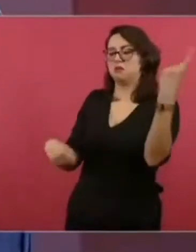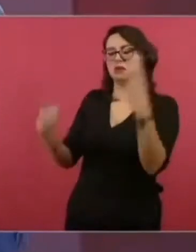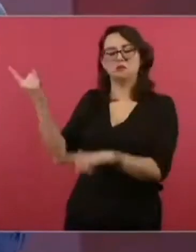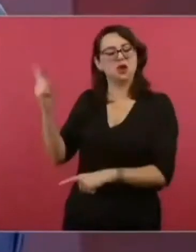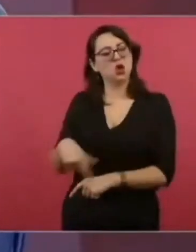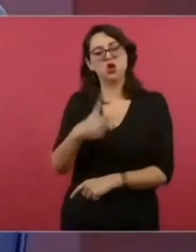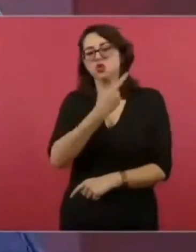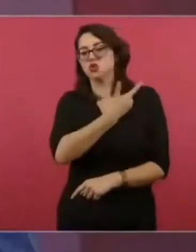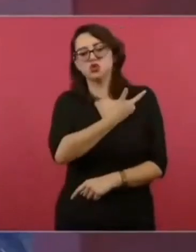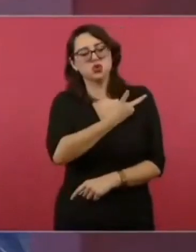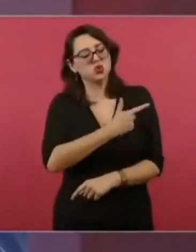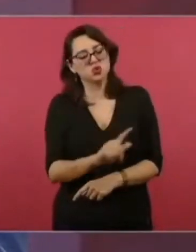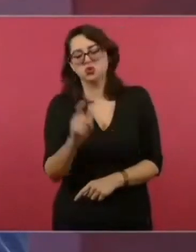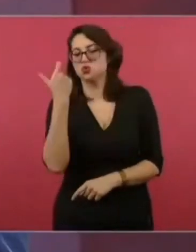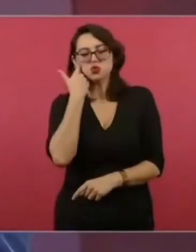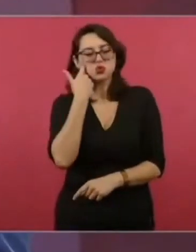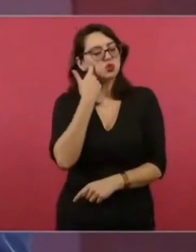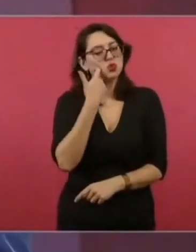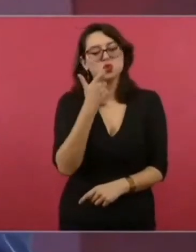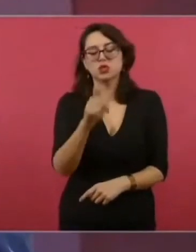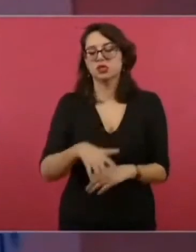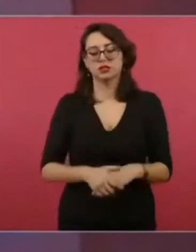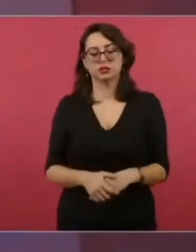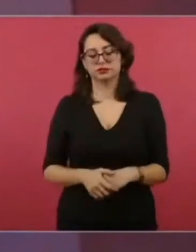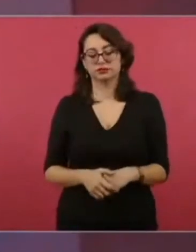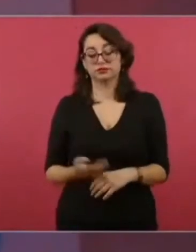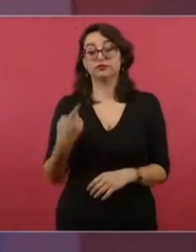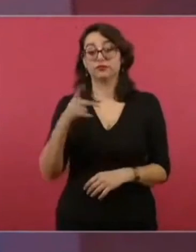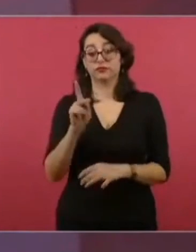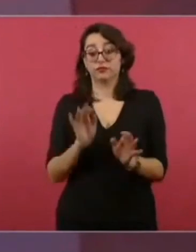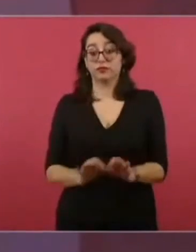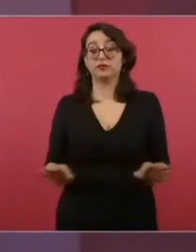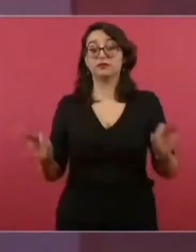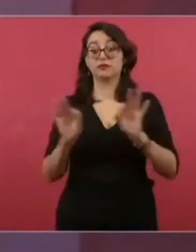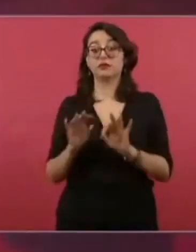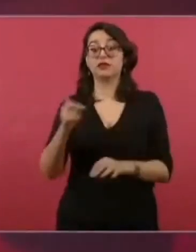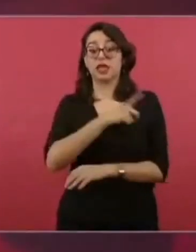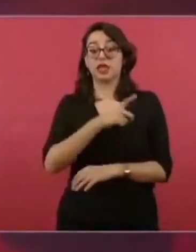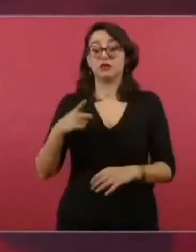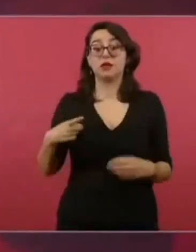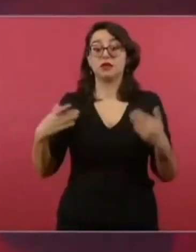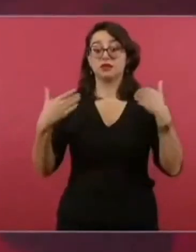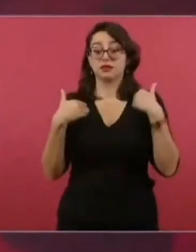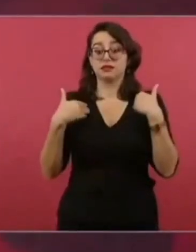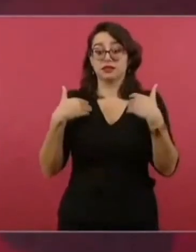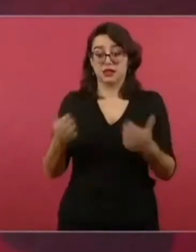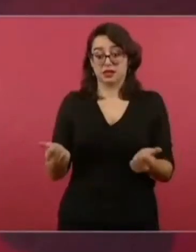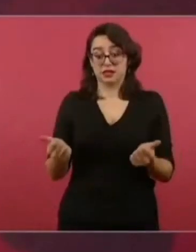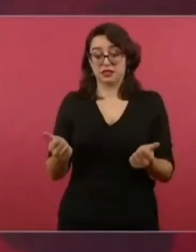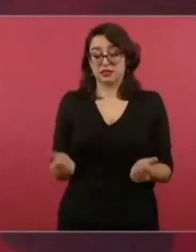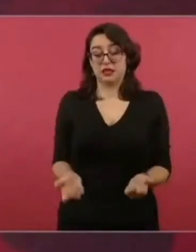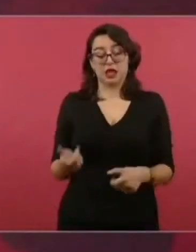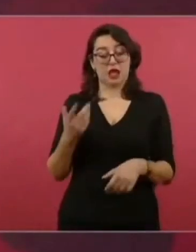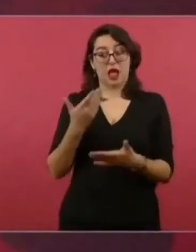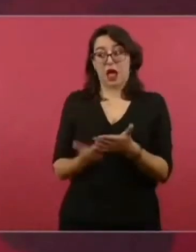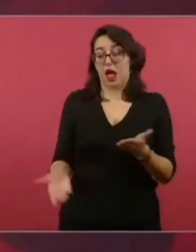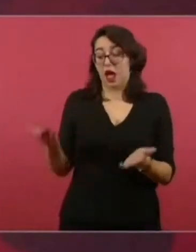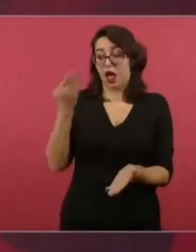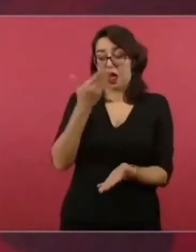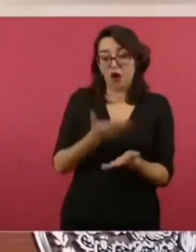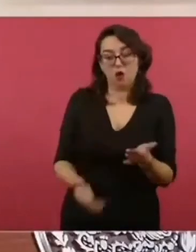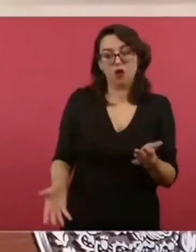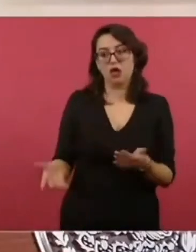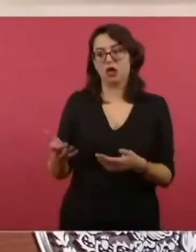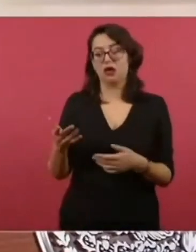ya no hay motivo. Primero, porque se está atendiendo a los pobres, como